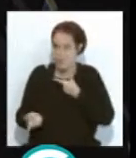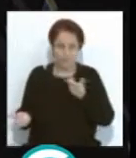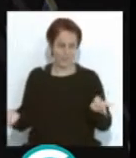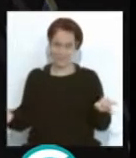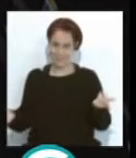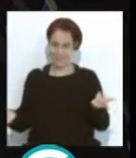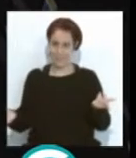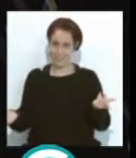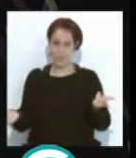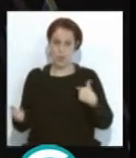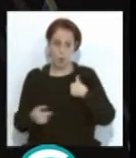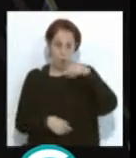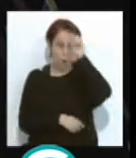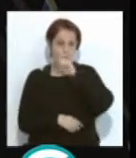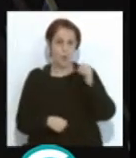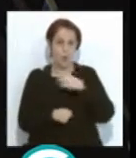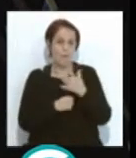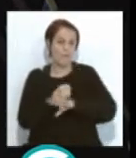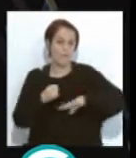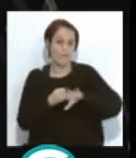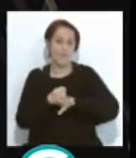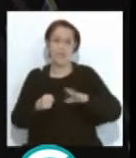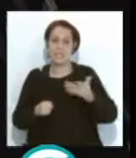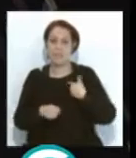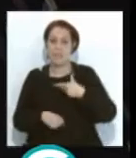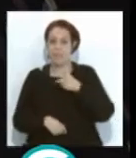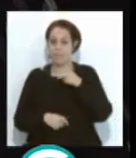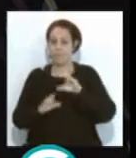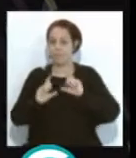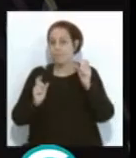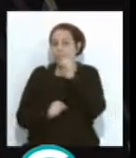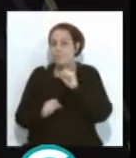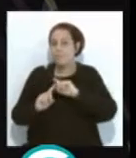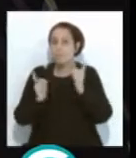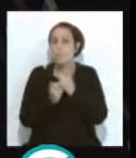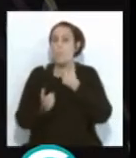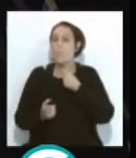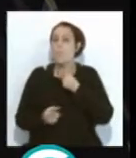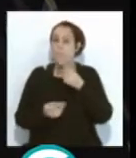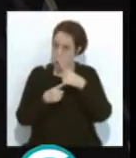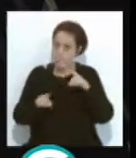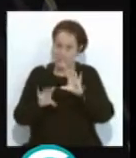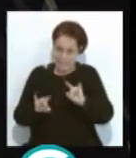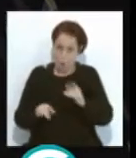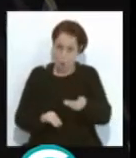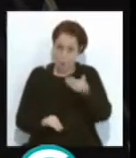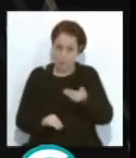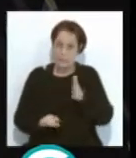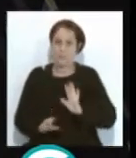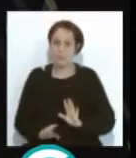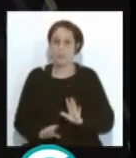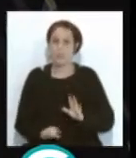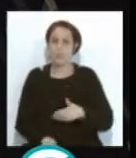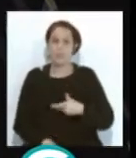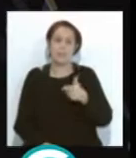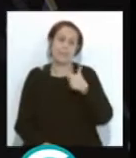Bueno, yo soy de la opinión que la base de un buen cuplé es la música. Uno de los puntos de partido importantes es la música, aparte